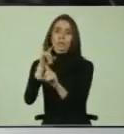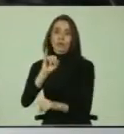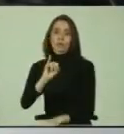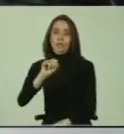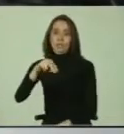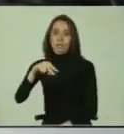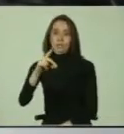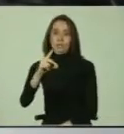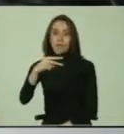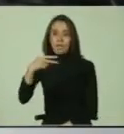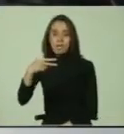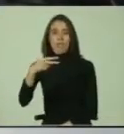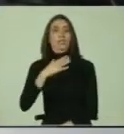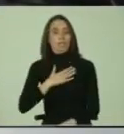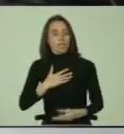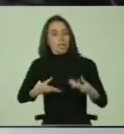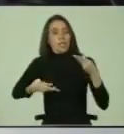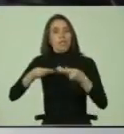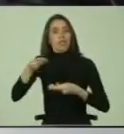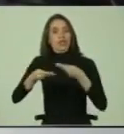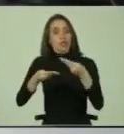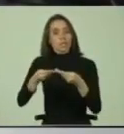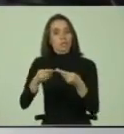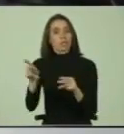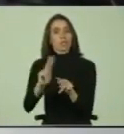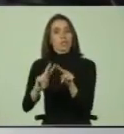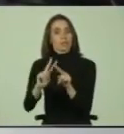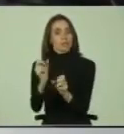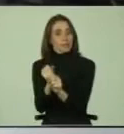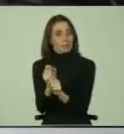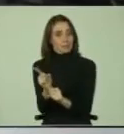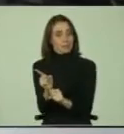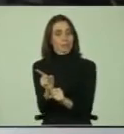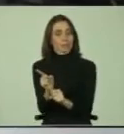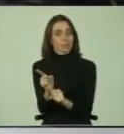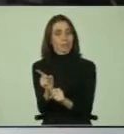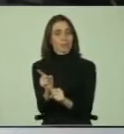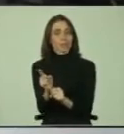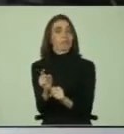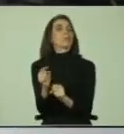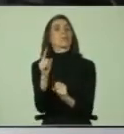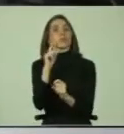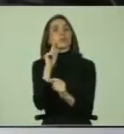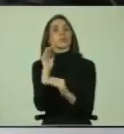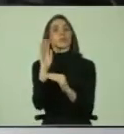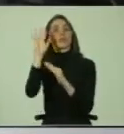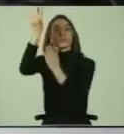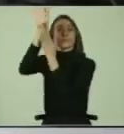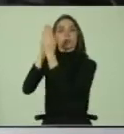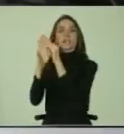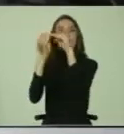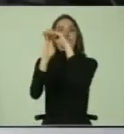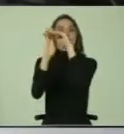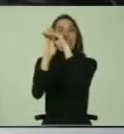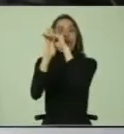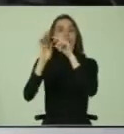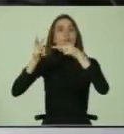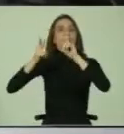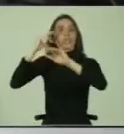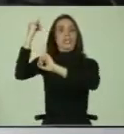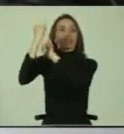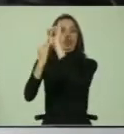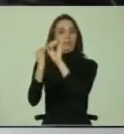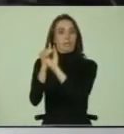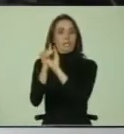INDH busca contribuir a través de su quehacer, el que tiene como marco los estándares emanados del derecho internacional